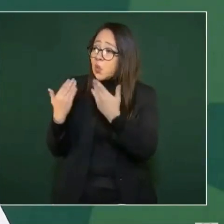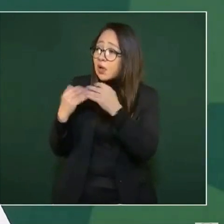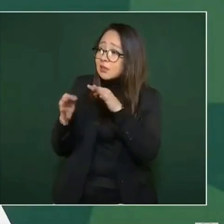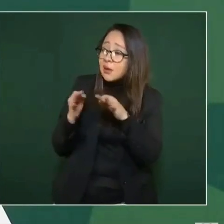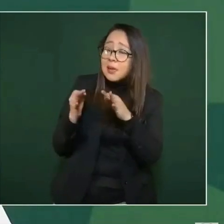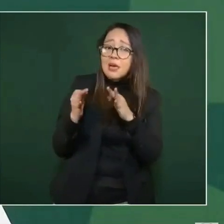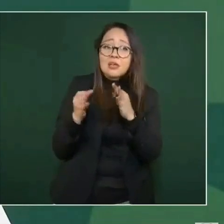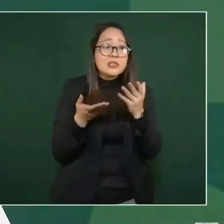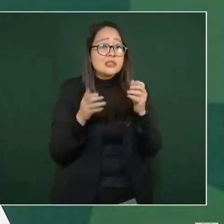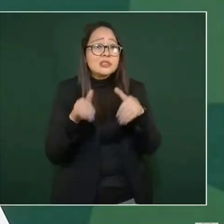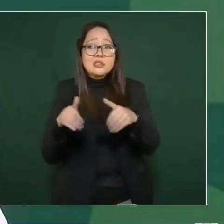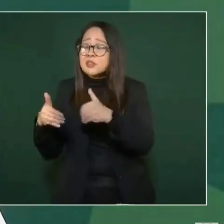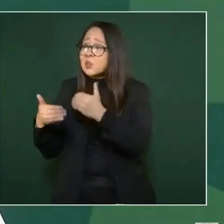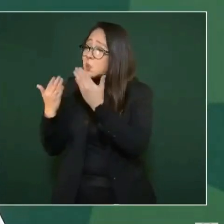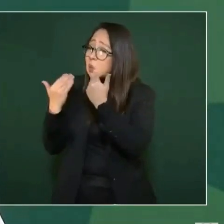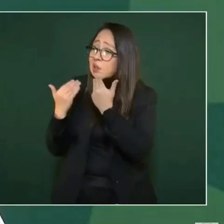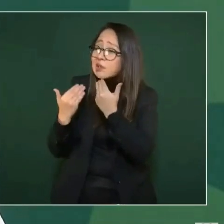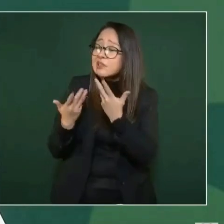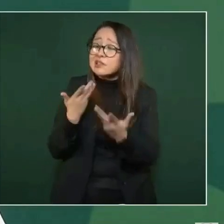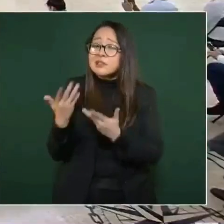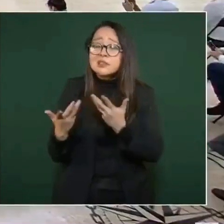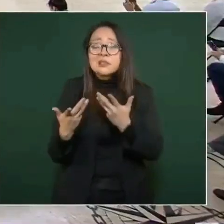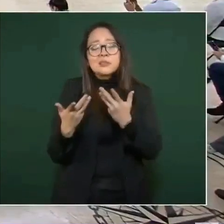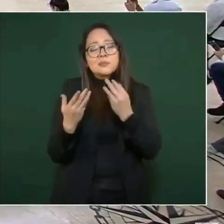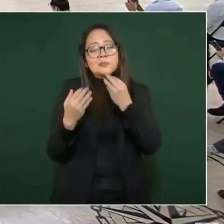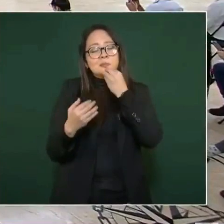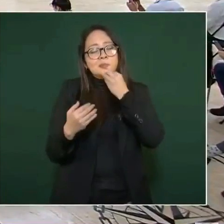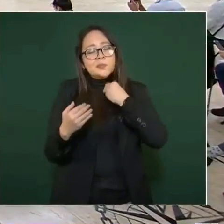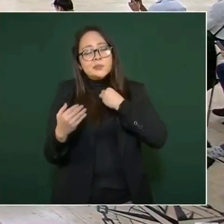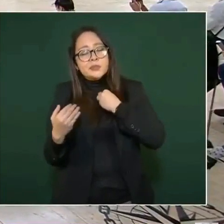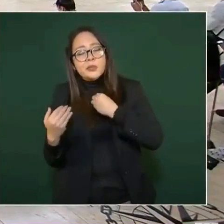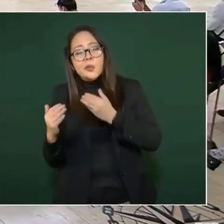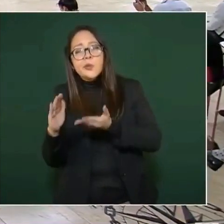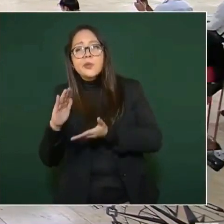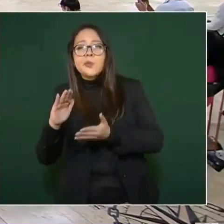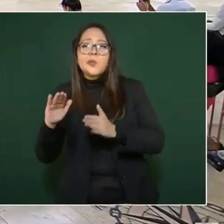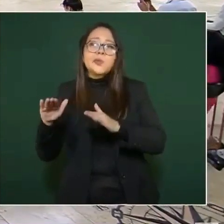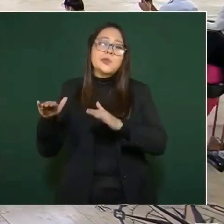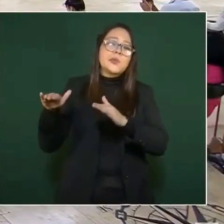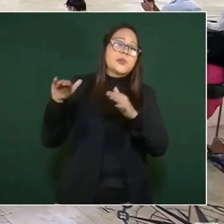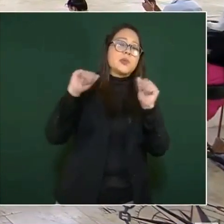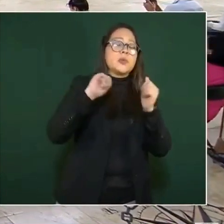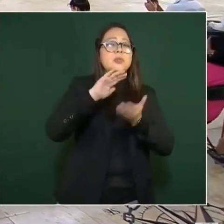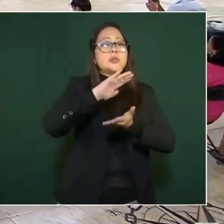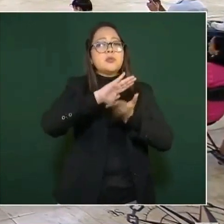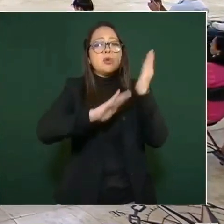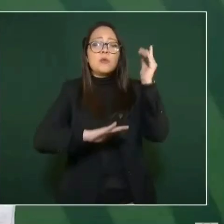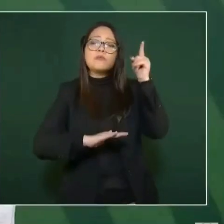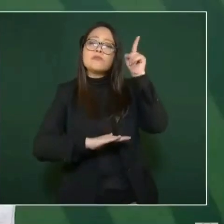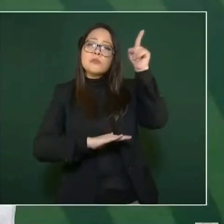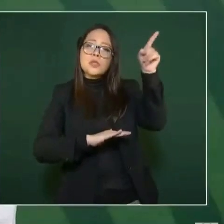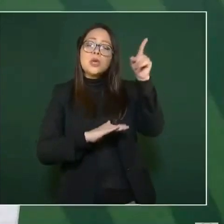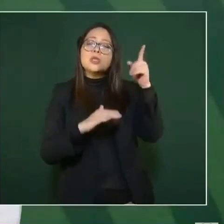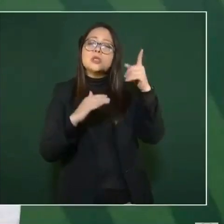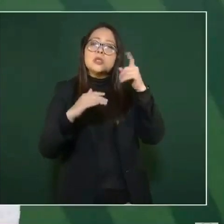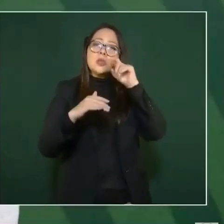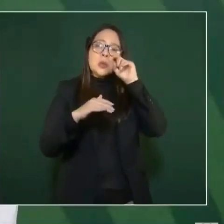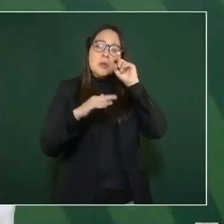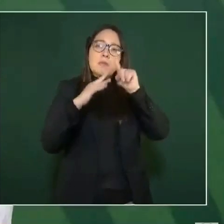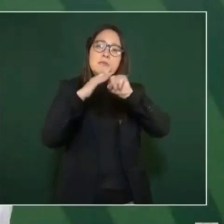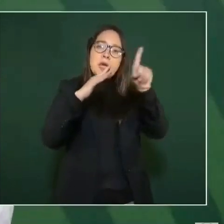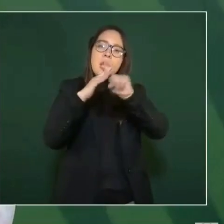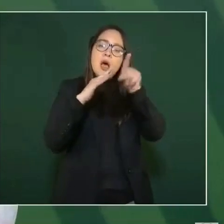a las ciudades fronterizas o a Estados Unidos, siendo